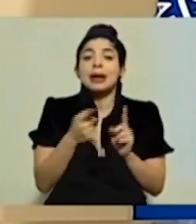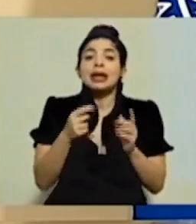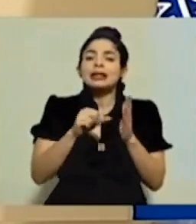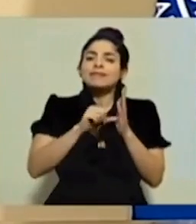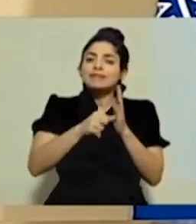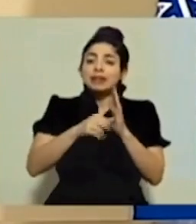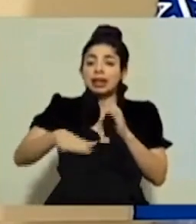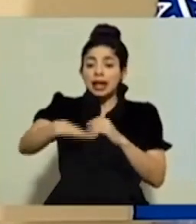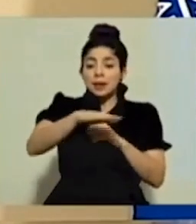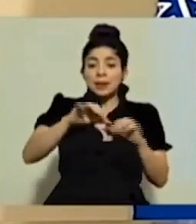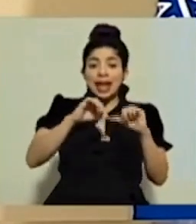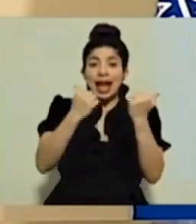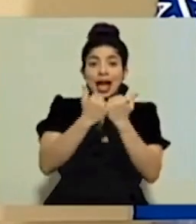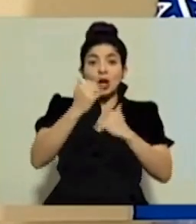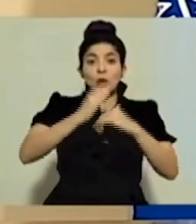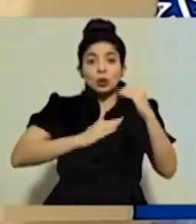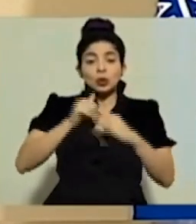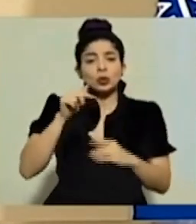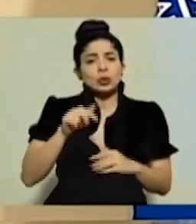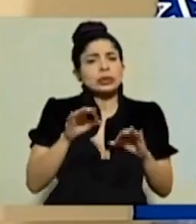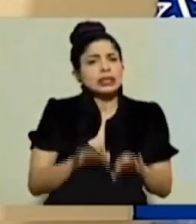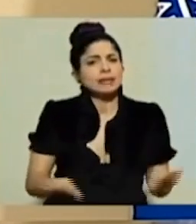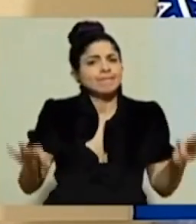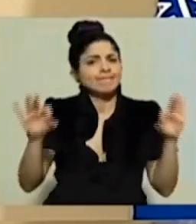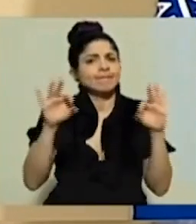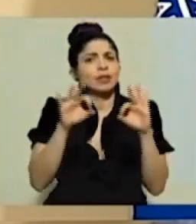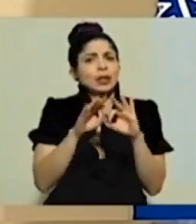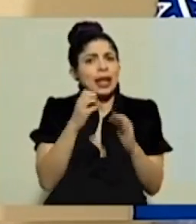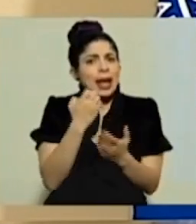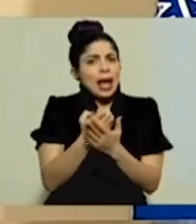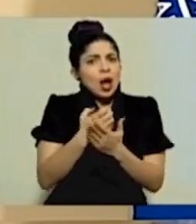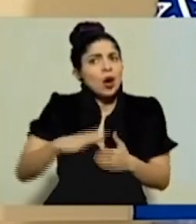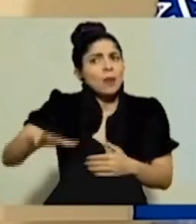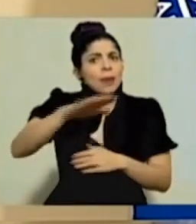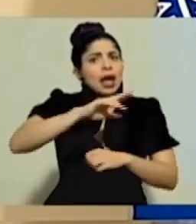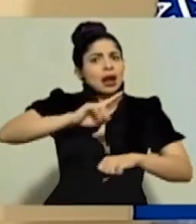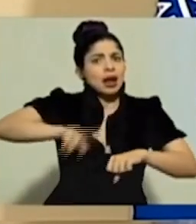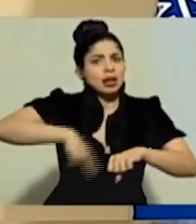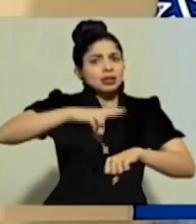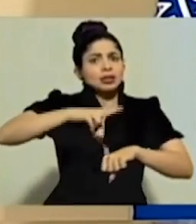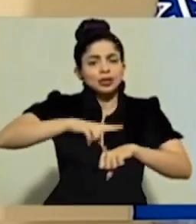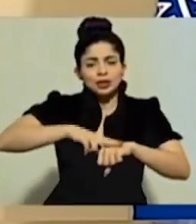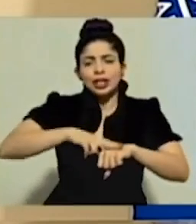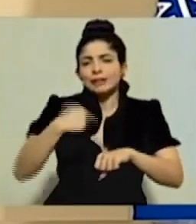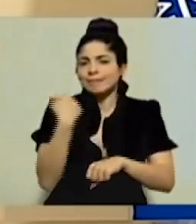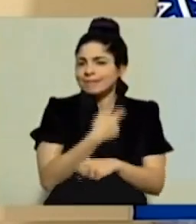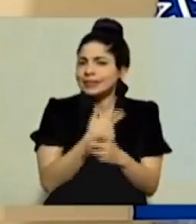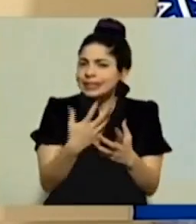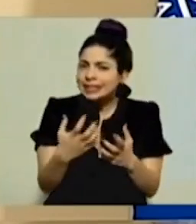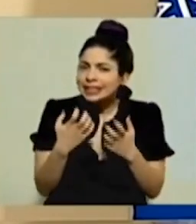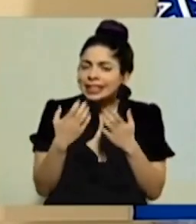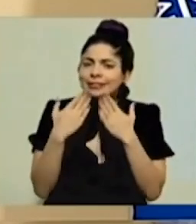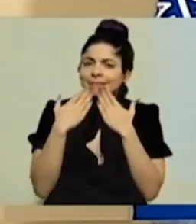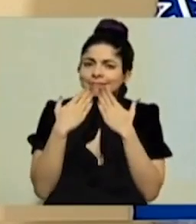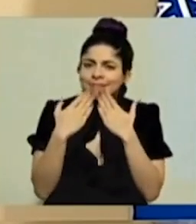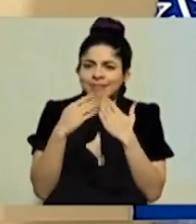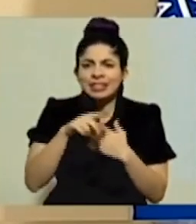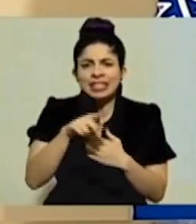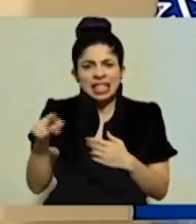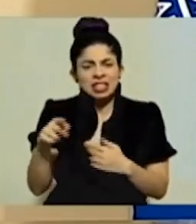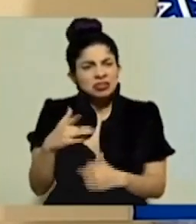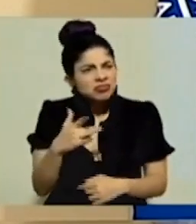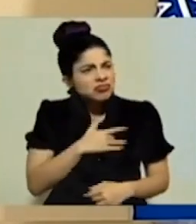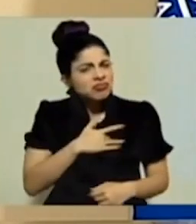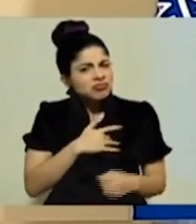el sector construcción es un sector muy importante desde el punto de vista de la economía nacional y realmente queremos agradecer que se pusieron la